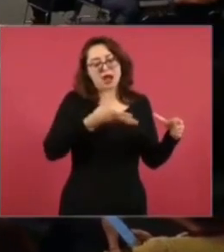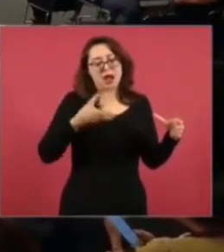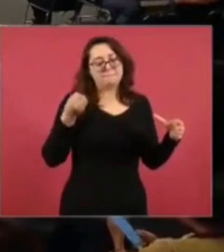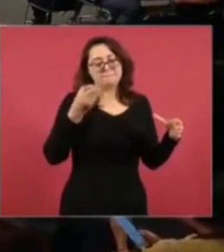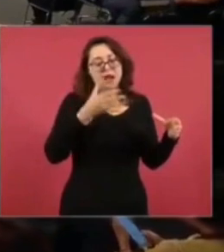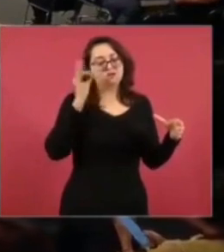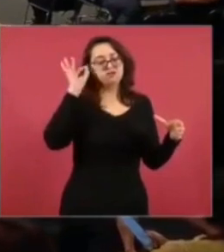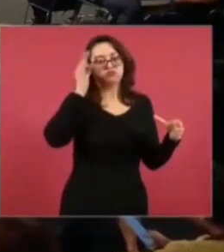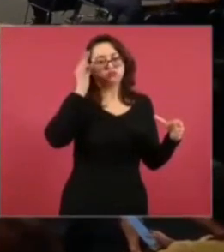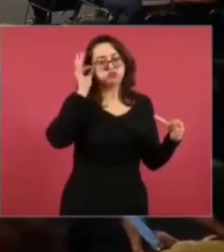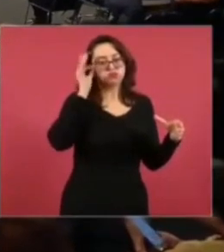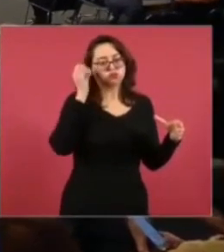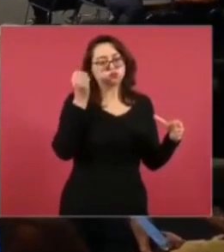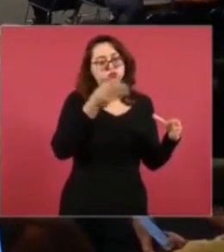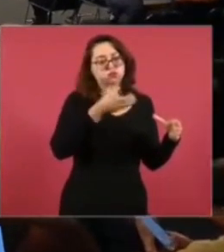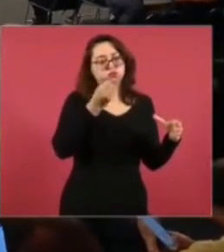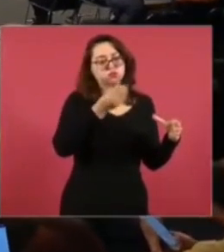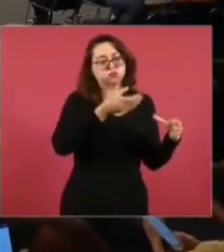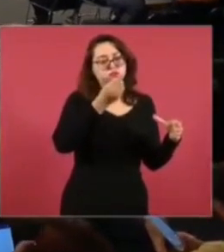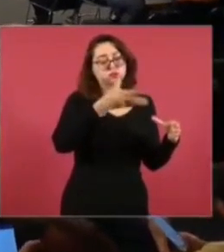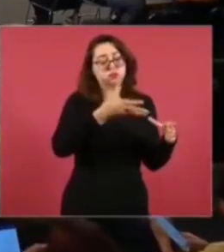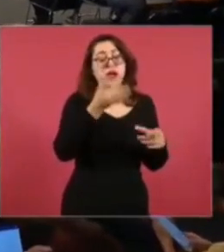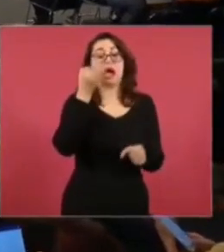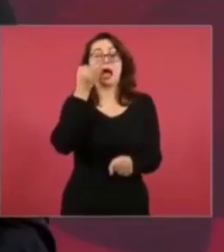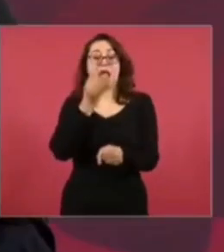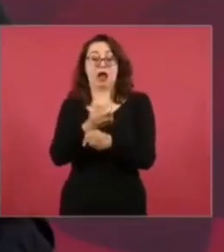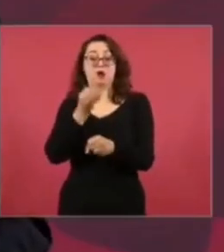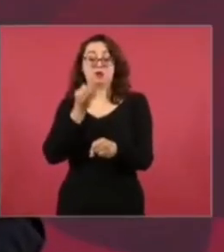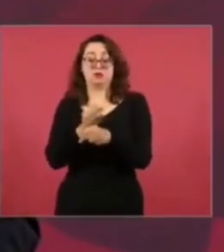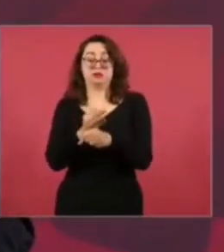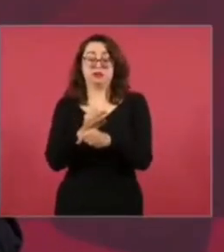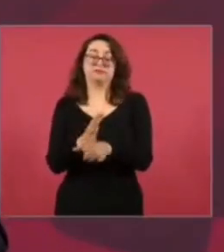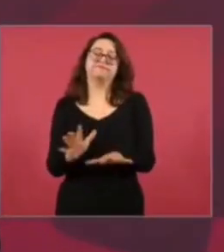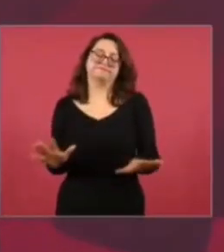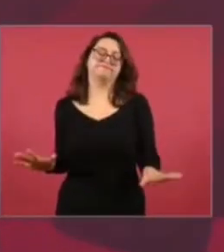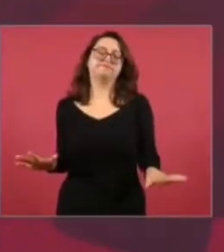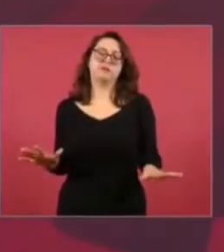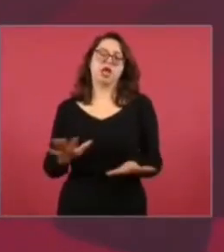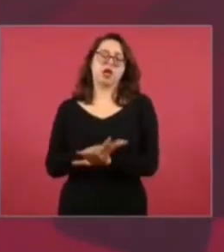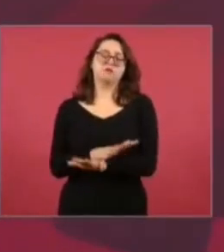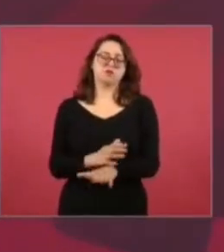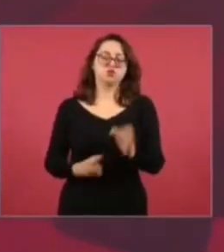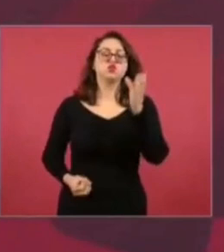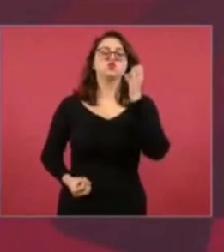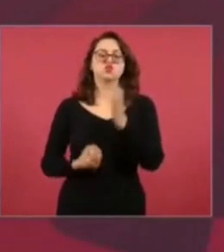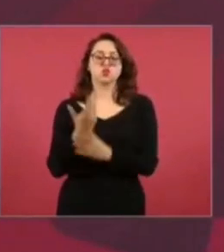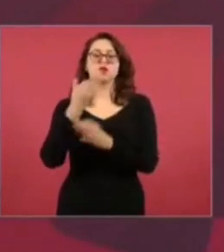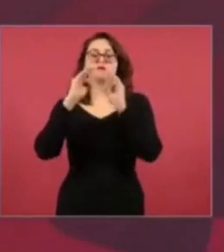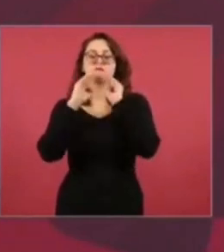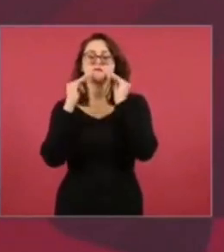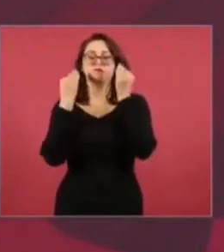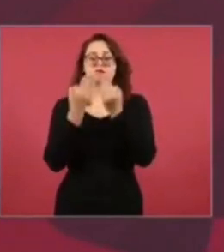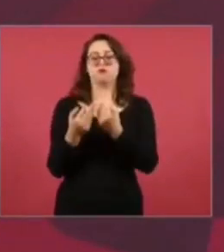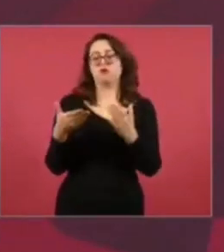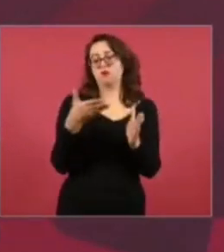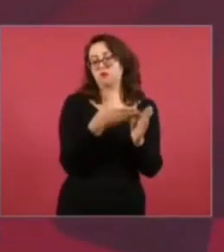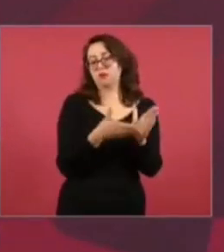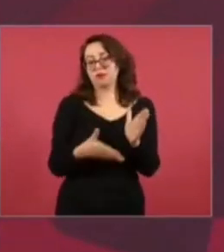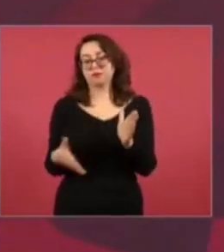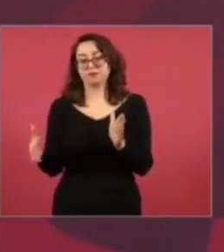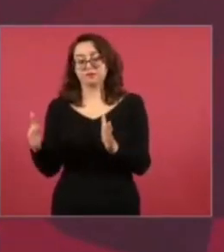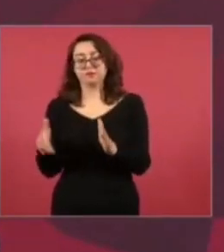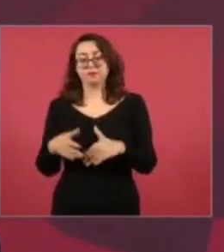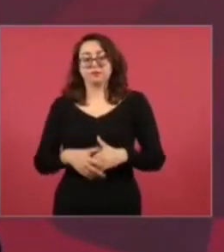y eso es lo que está cambiando. Y en ese marco se presentó este